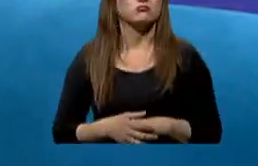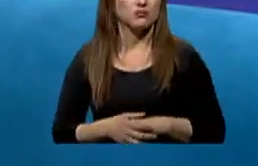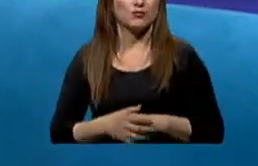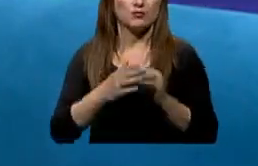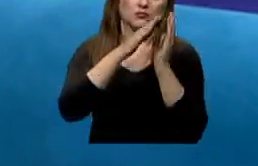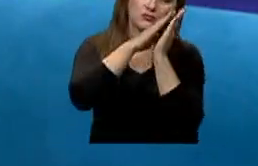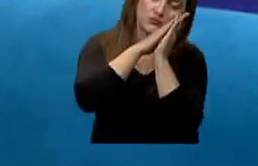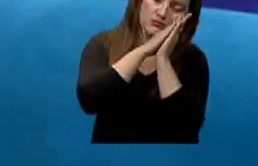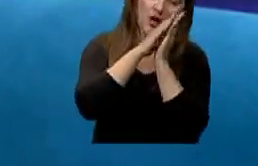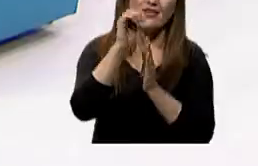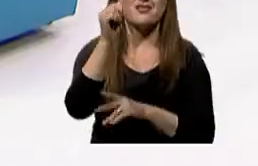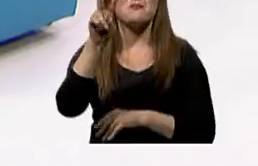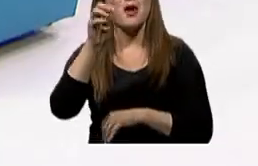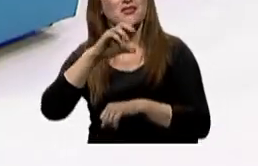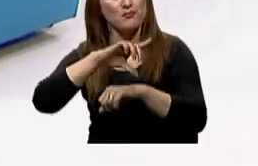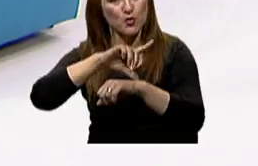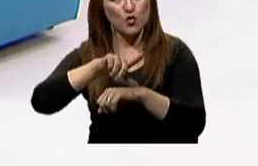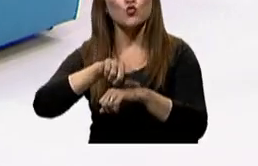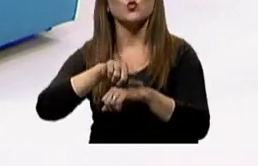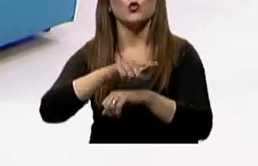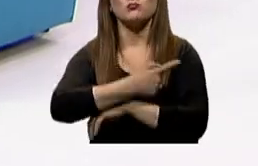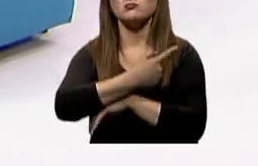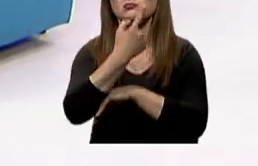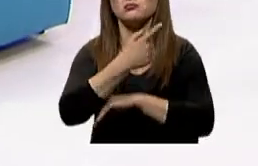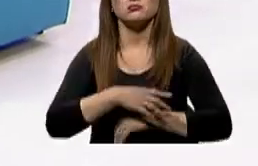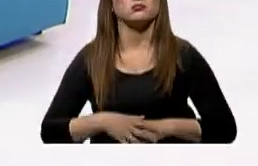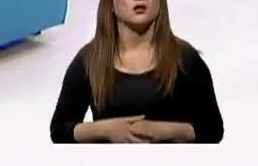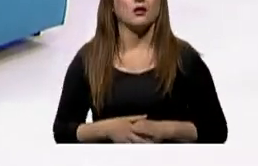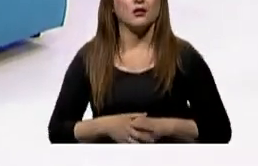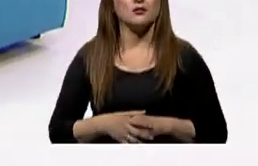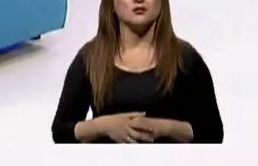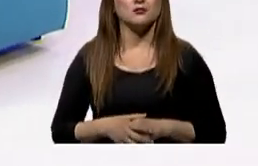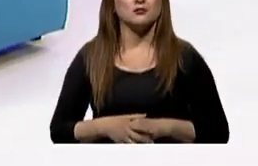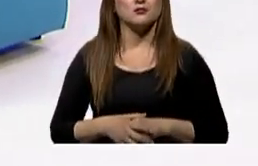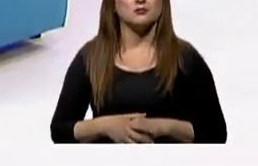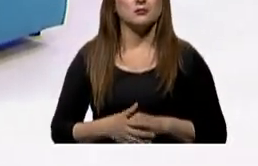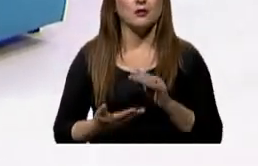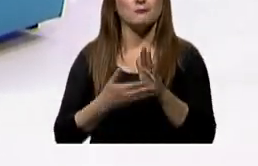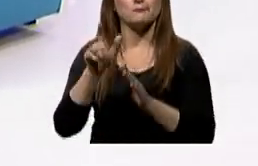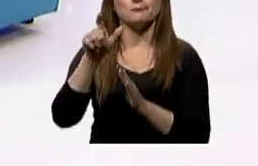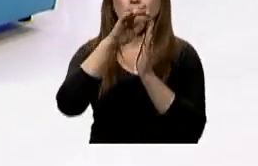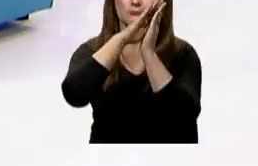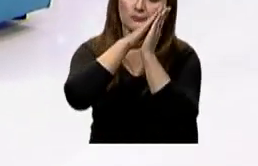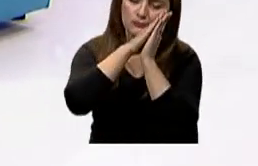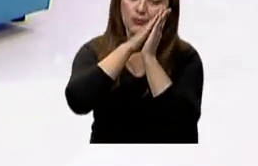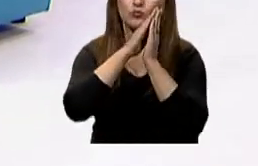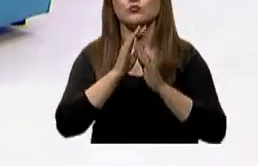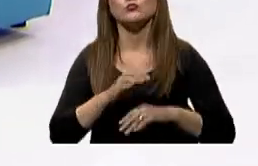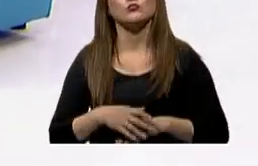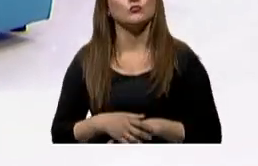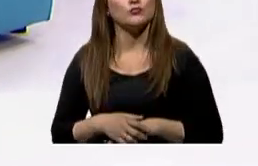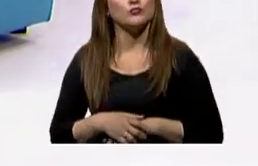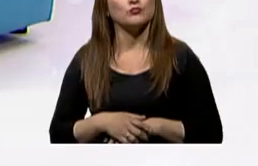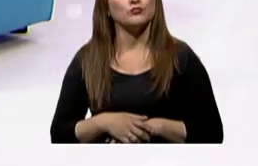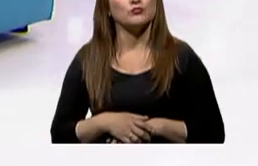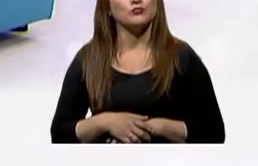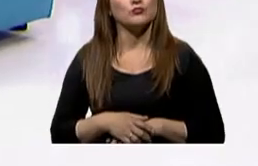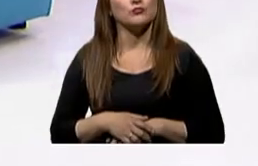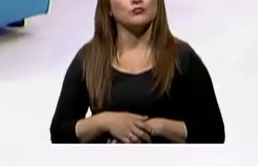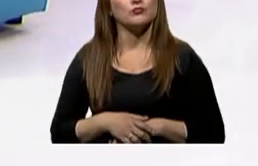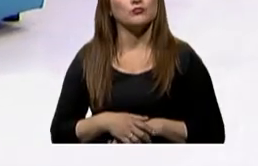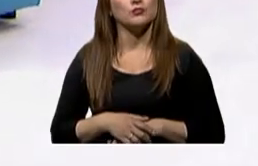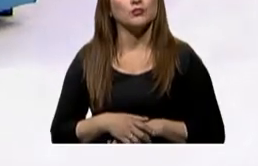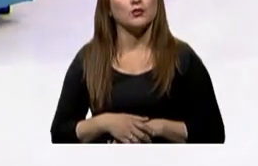10 o 20 minutos en el día. Si el paciente se queda dormido en menos de